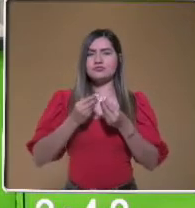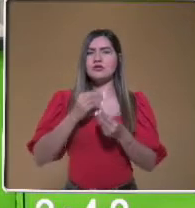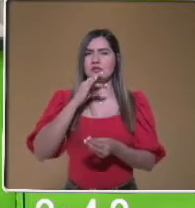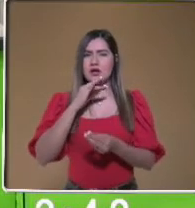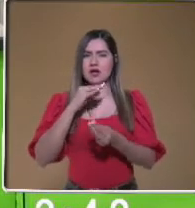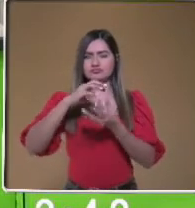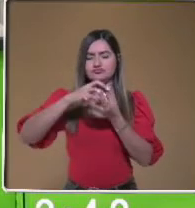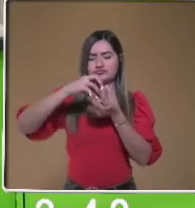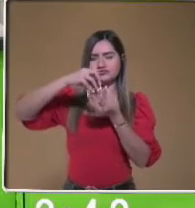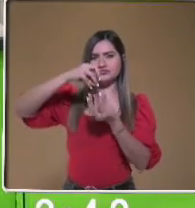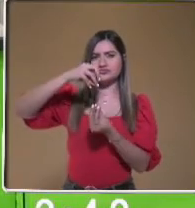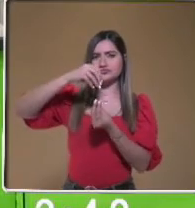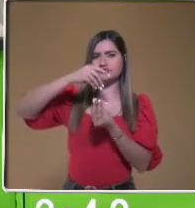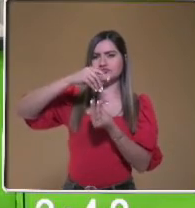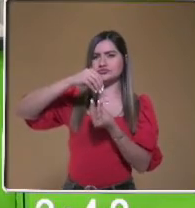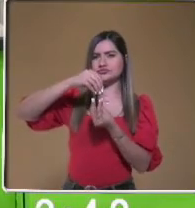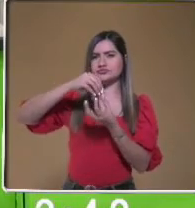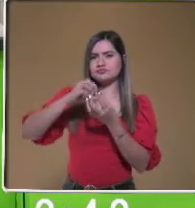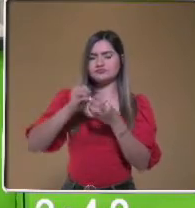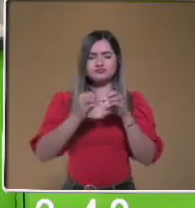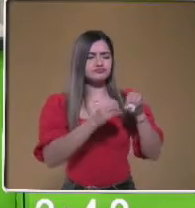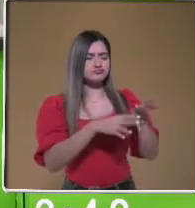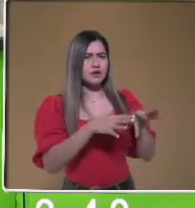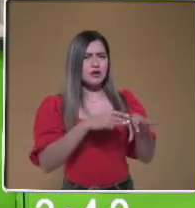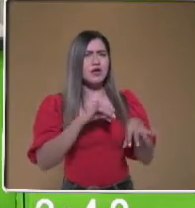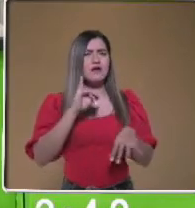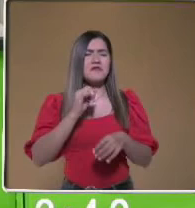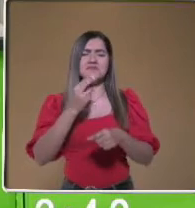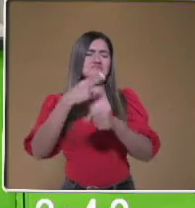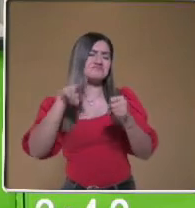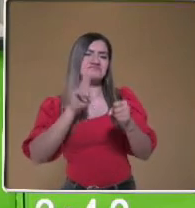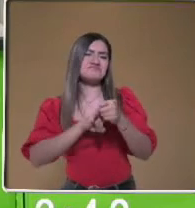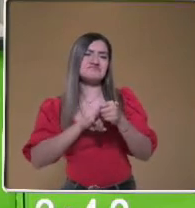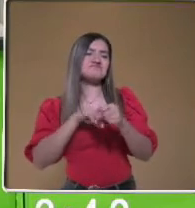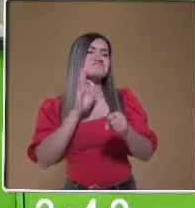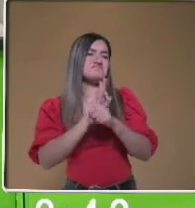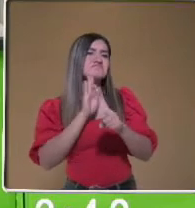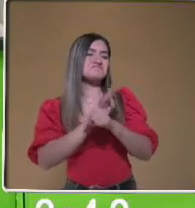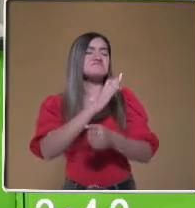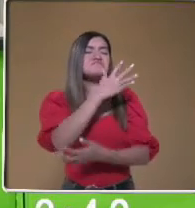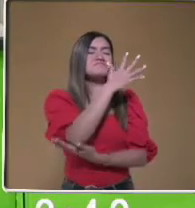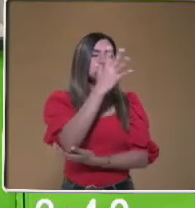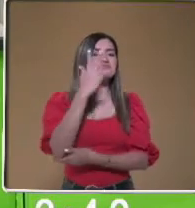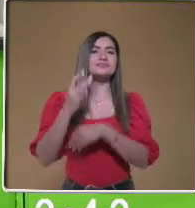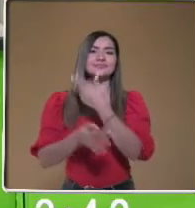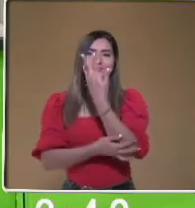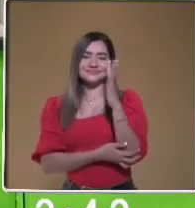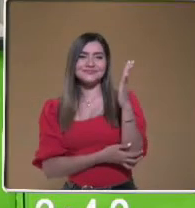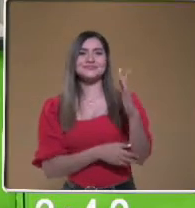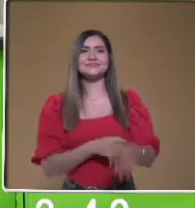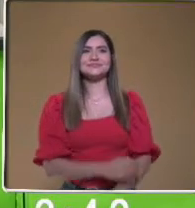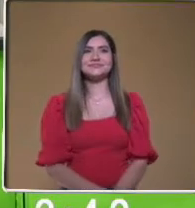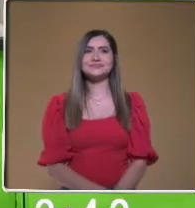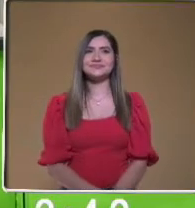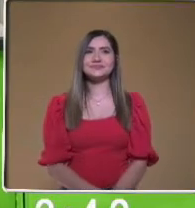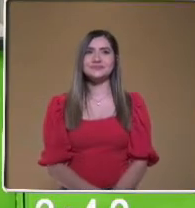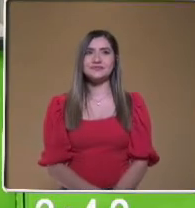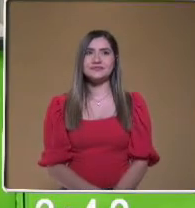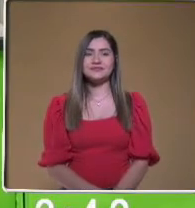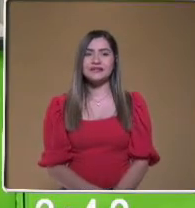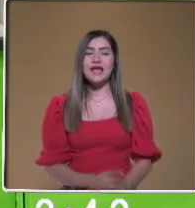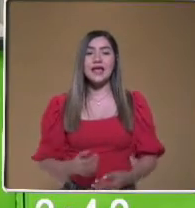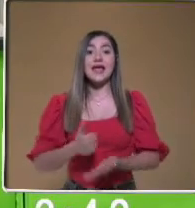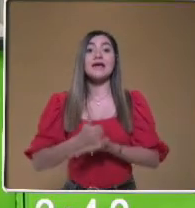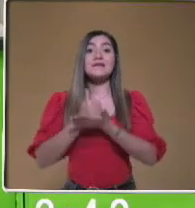consumo de la misma, pues es totalmente orgánico. Y se puede incluso utilizar como abono para las